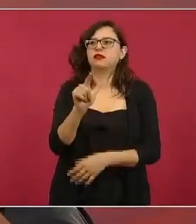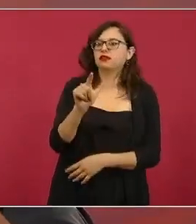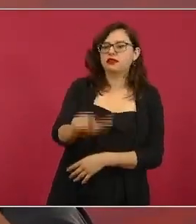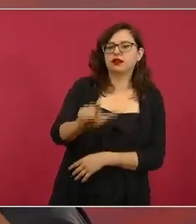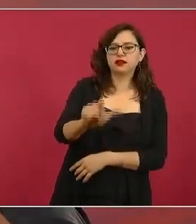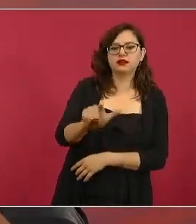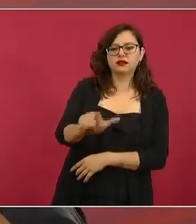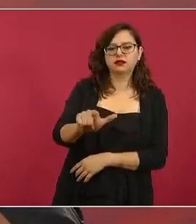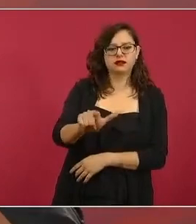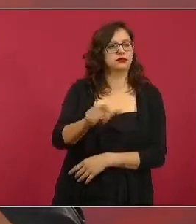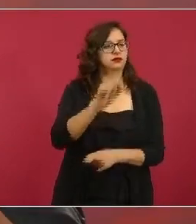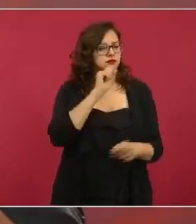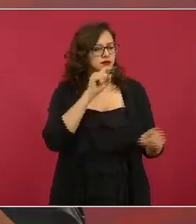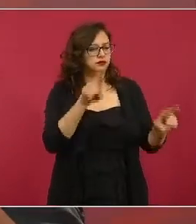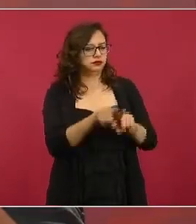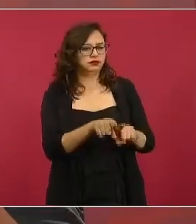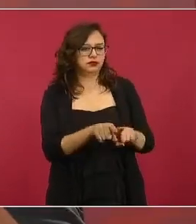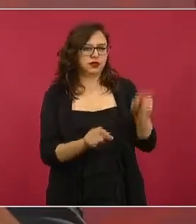entonces